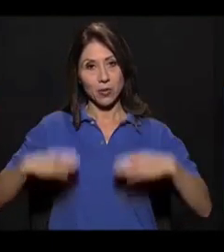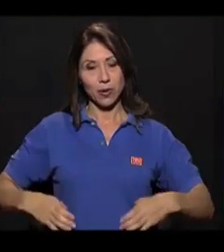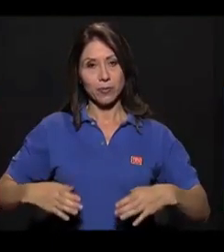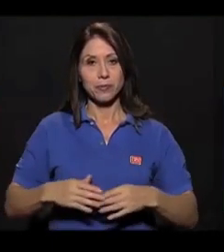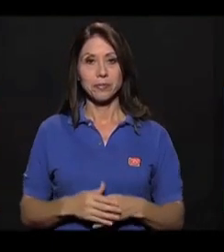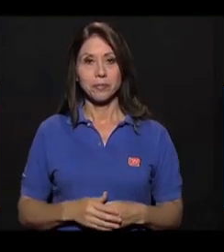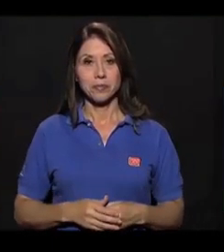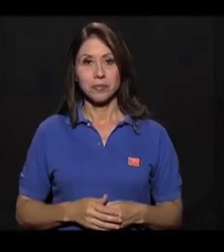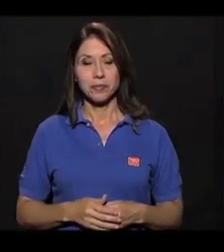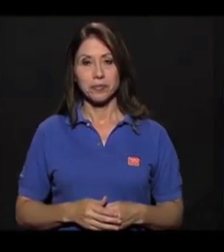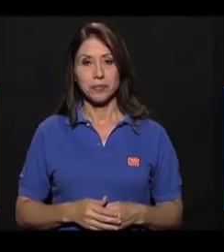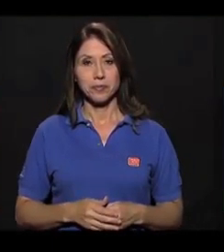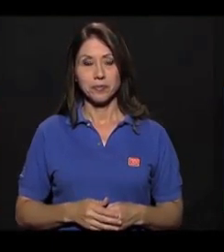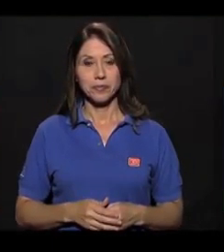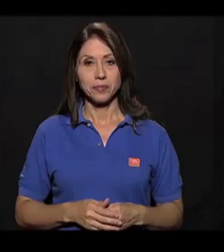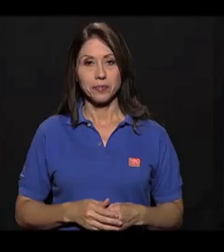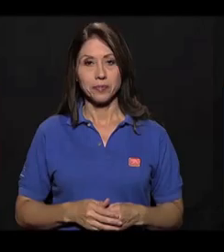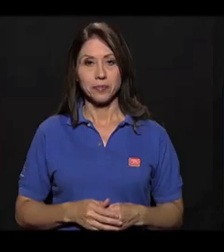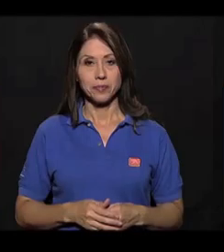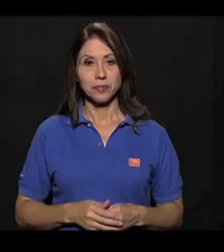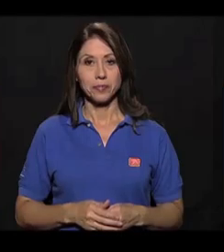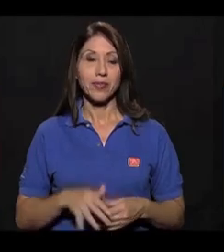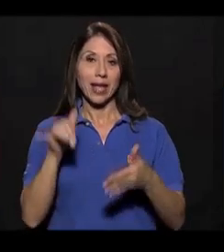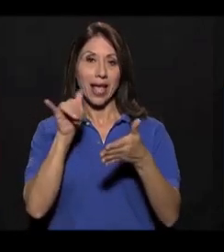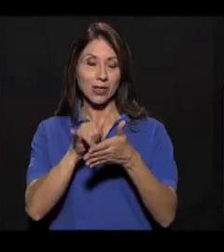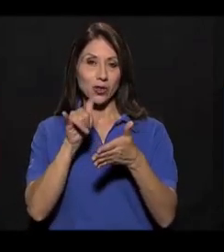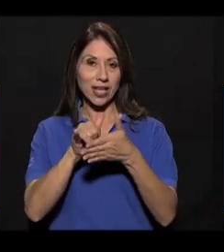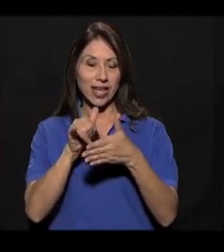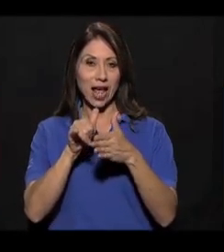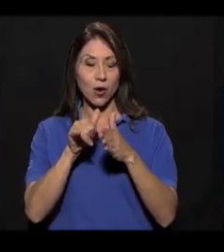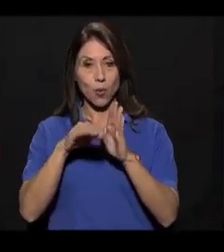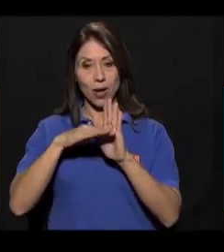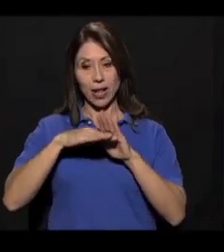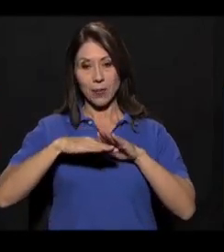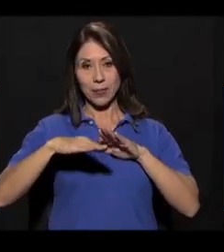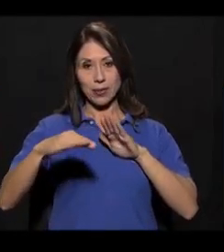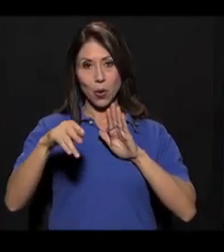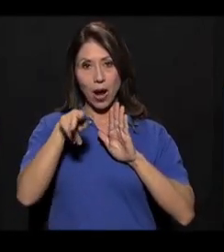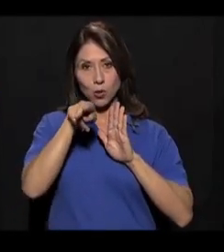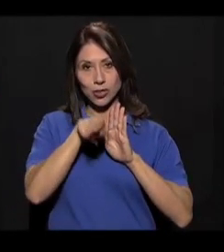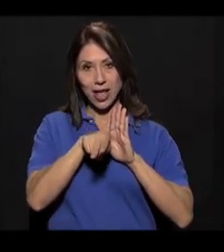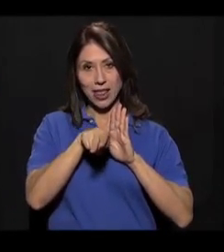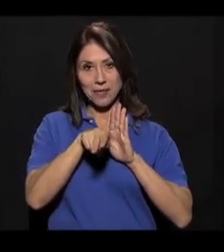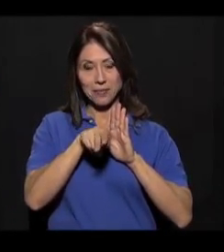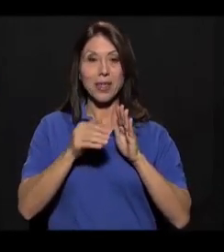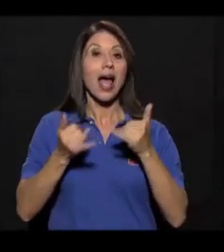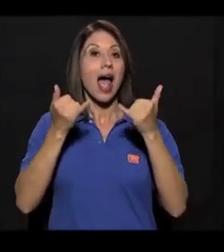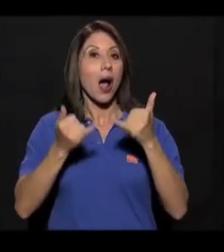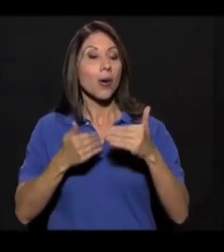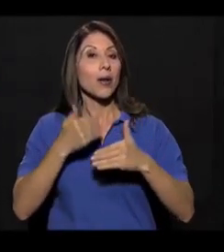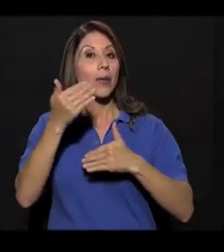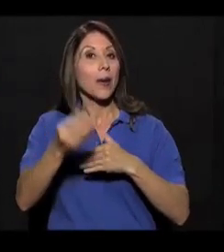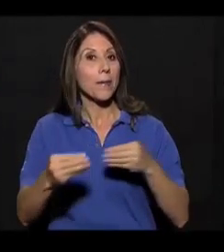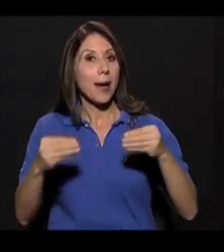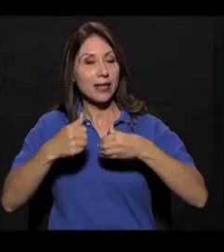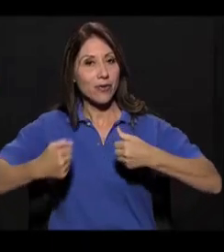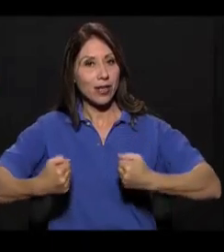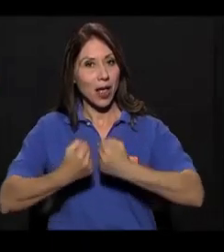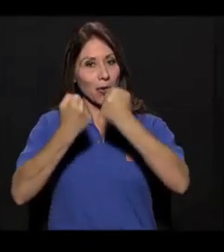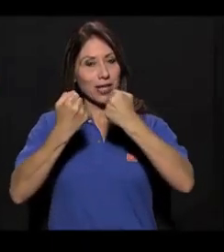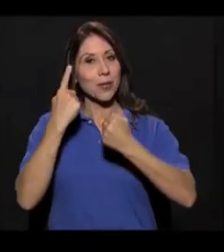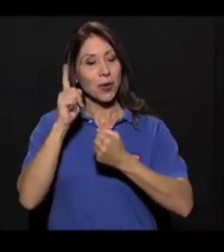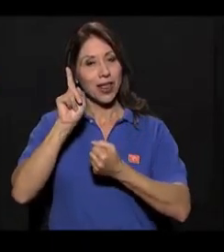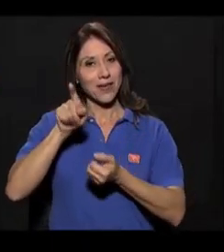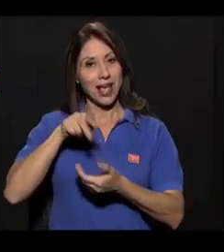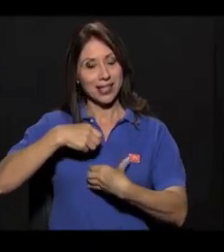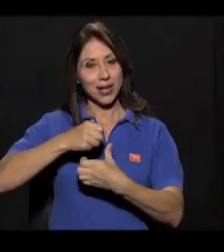flexiones de cadera. ¿Ok? Eso sería acostado. Los siguientes ejercicios son un poquito más retadores ya que